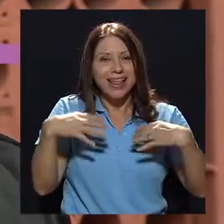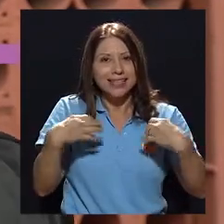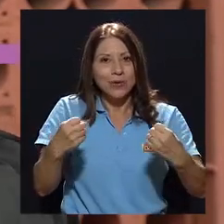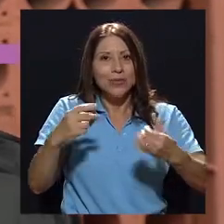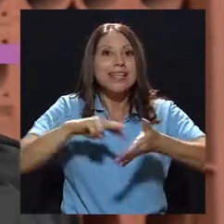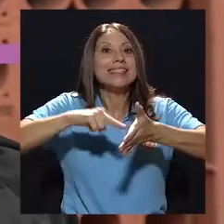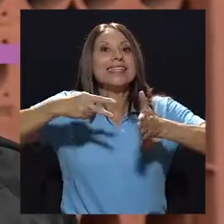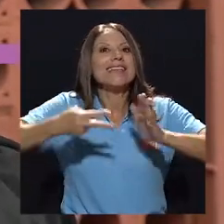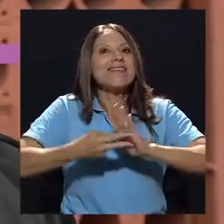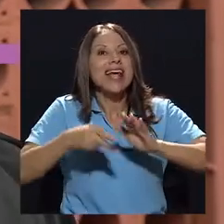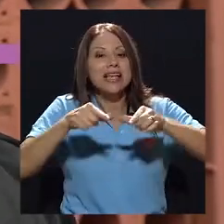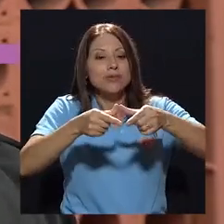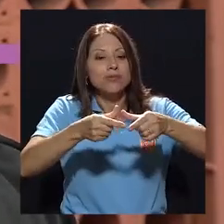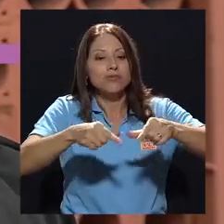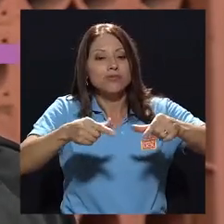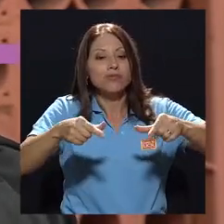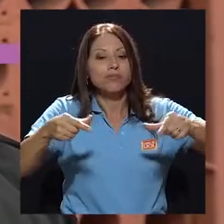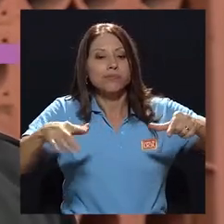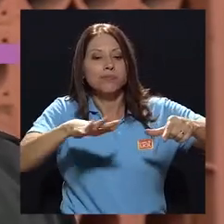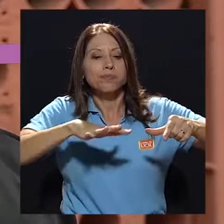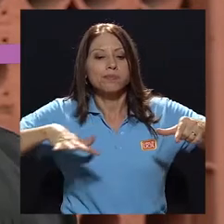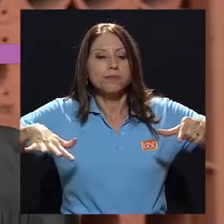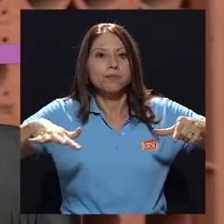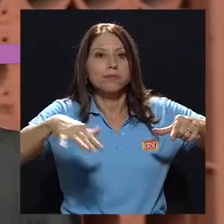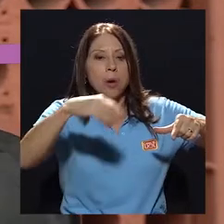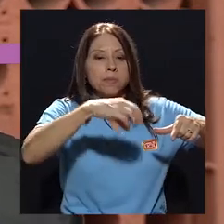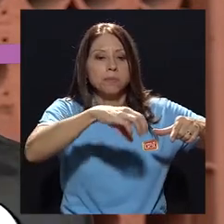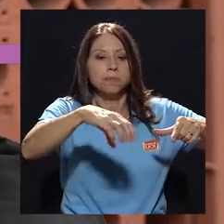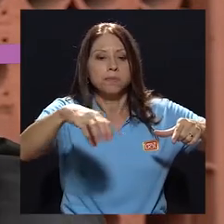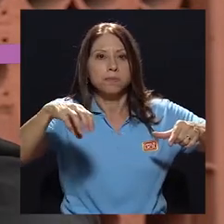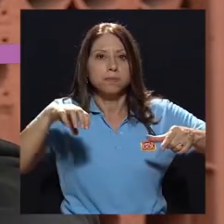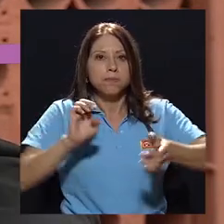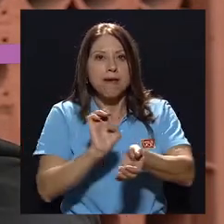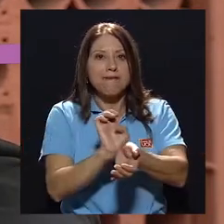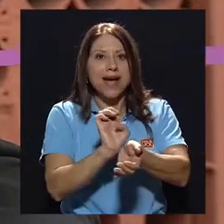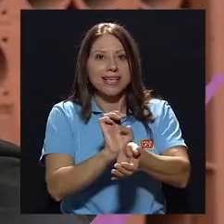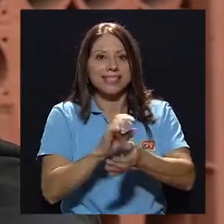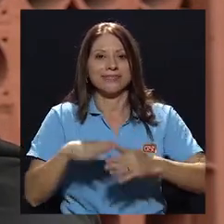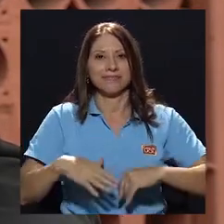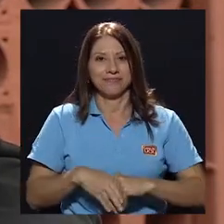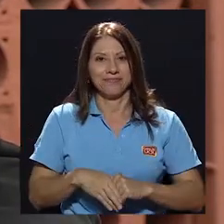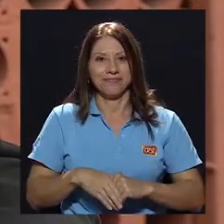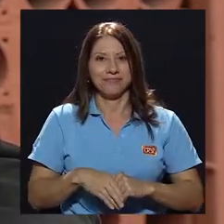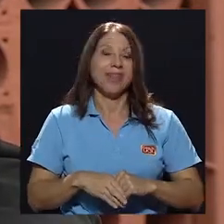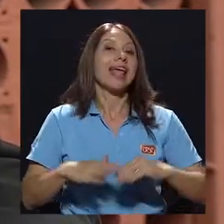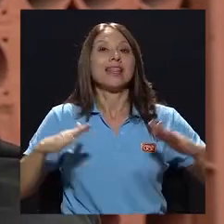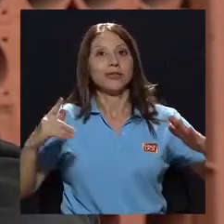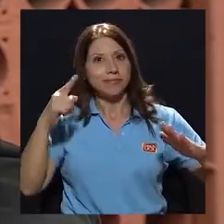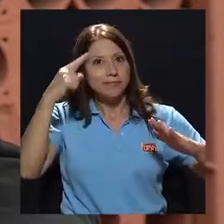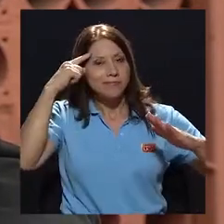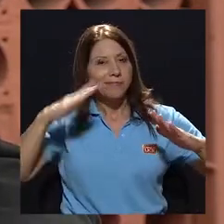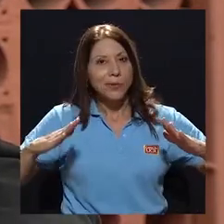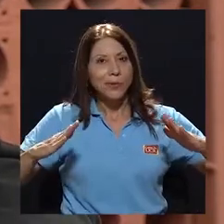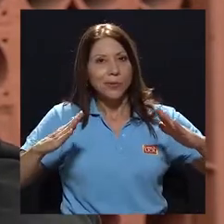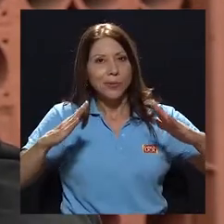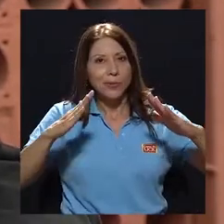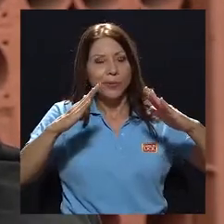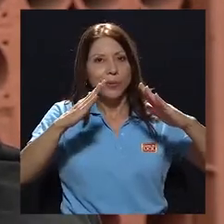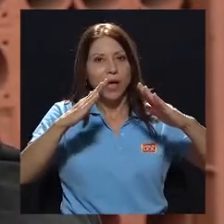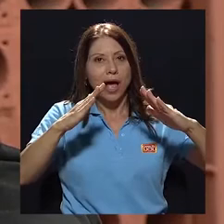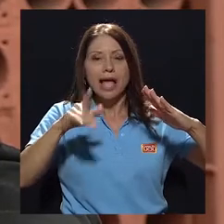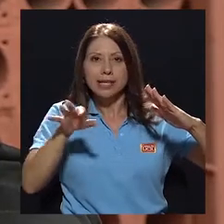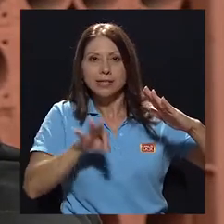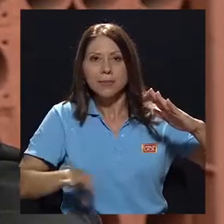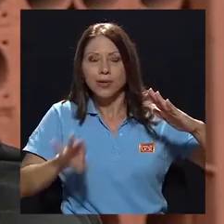área geográfica bien delimitada donde existe una red de eváis. El segundo nivel, ya bueno, tal vez me